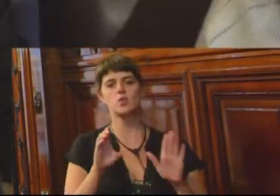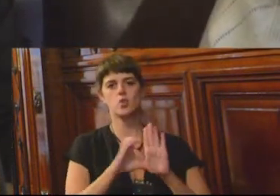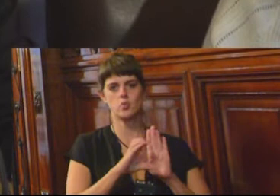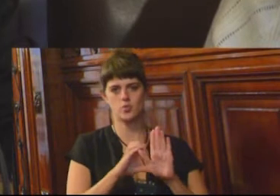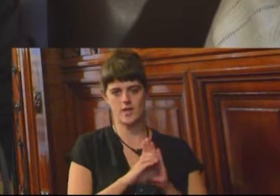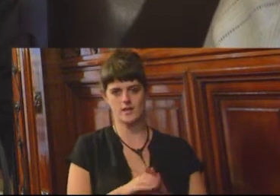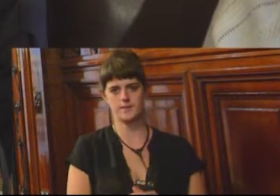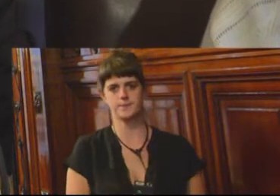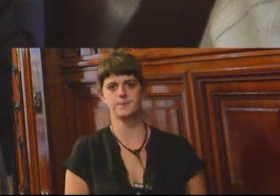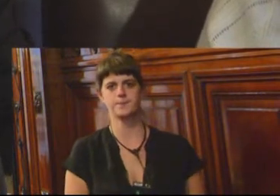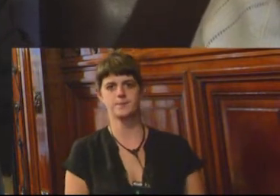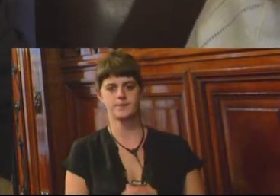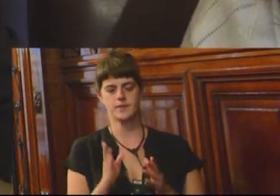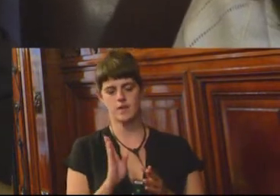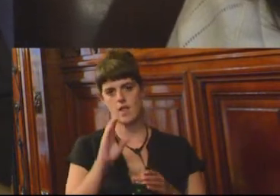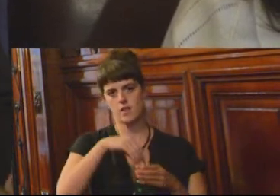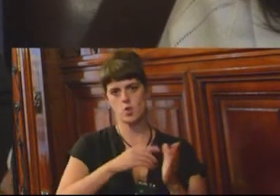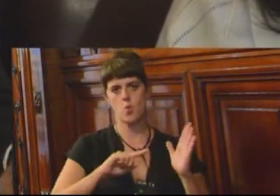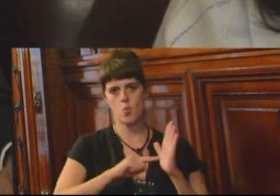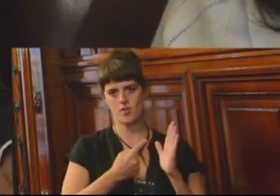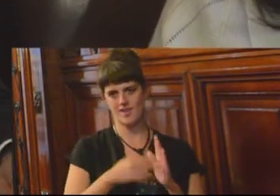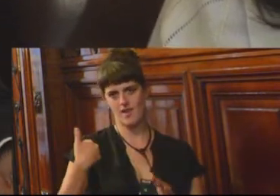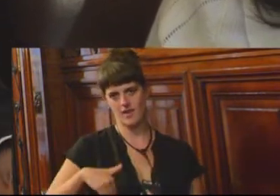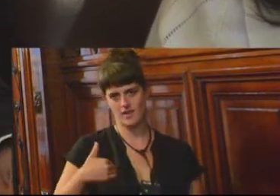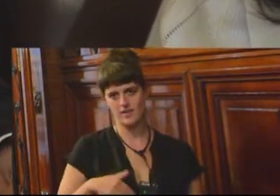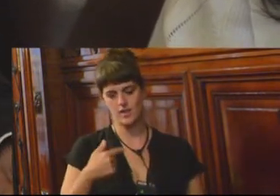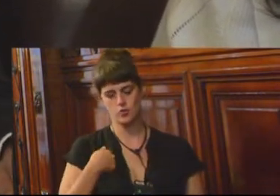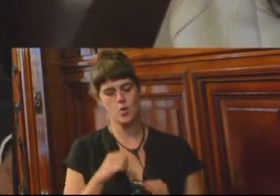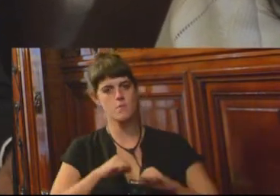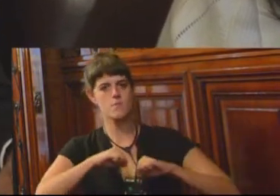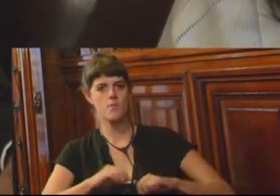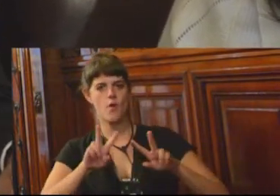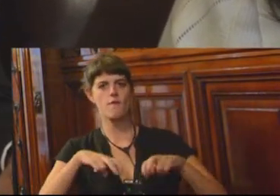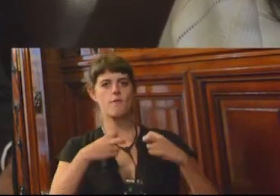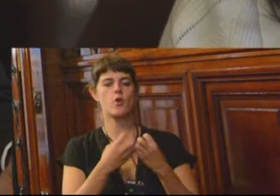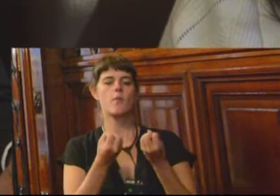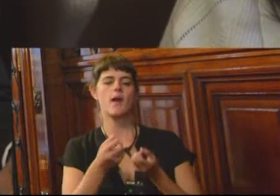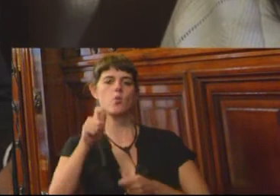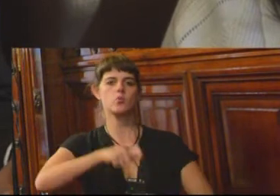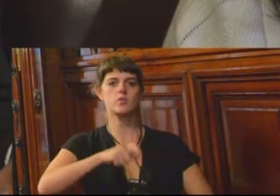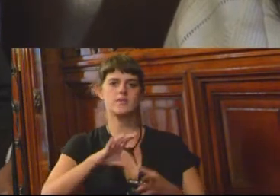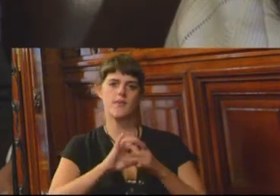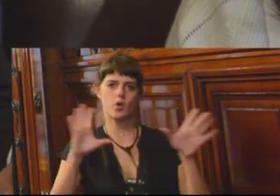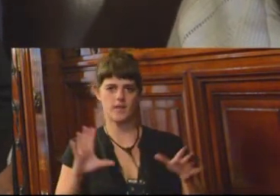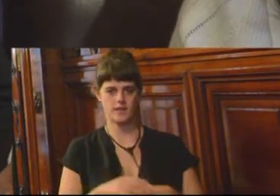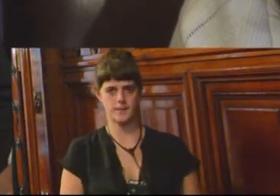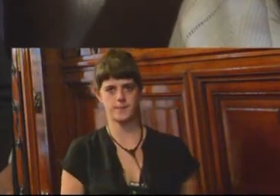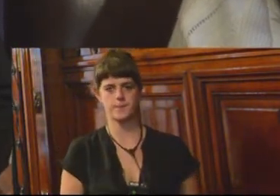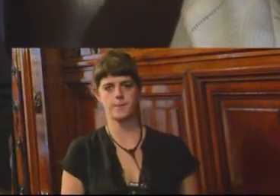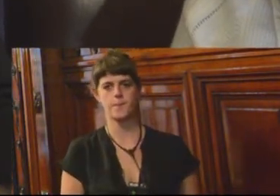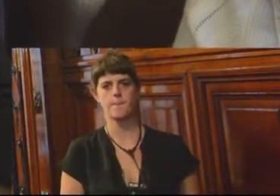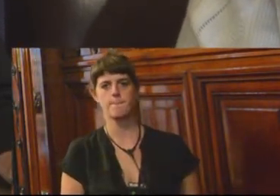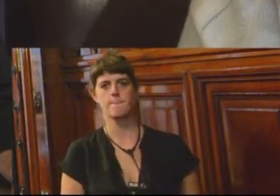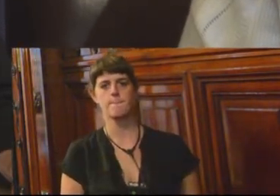Zamora, Provincia de Buenos Aires, República Argentina y miembro del Foro para la Justicia Democrática. Ante la serie de deficiencias